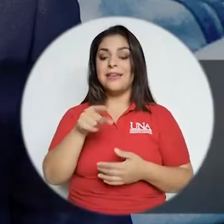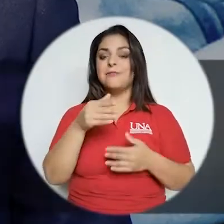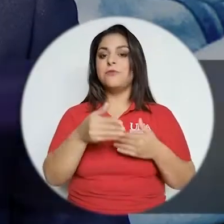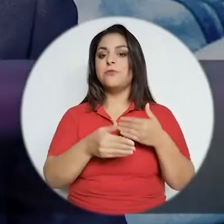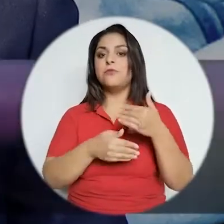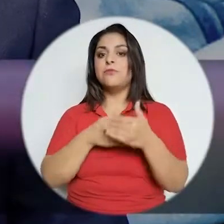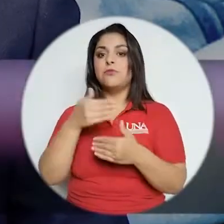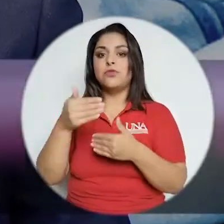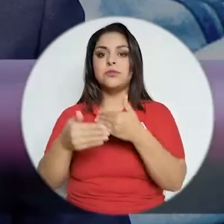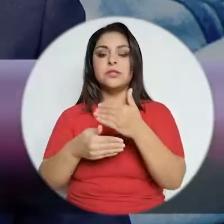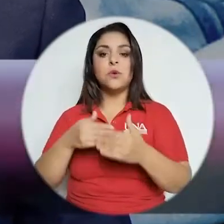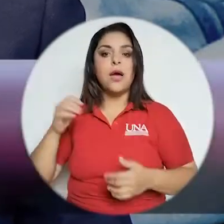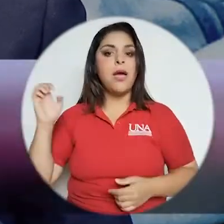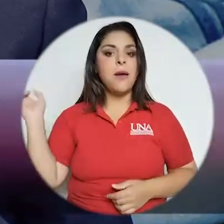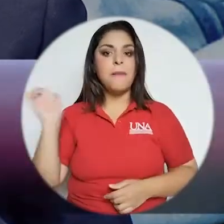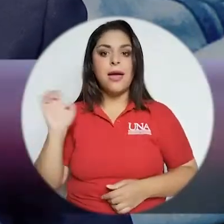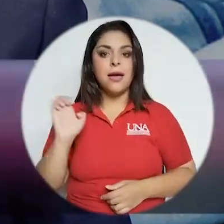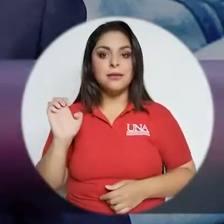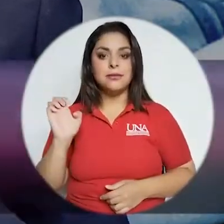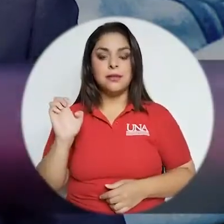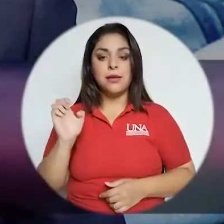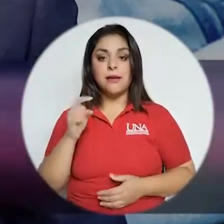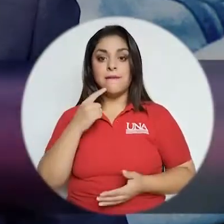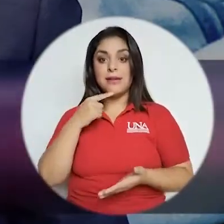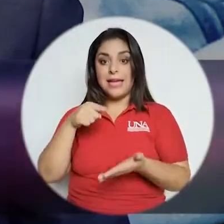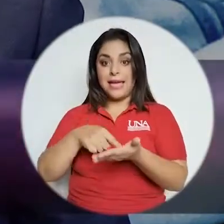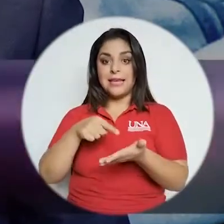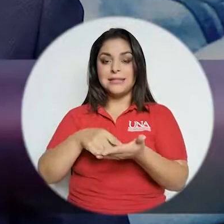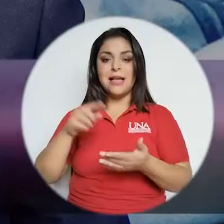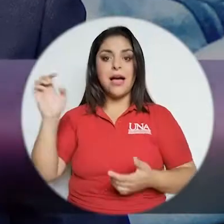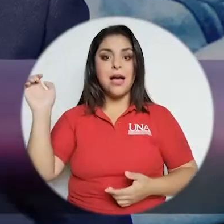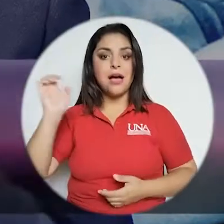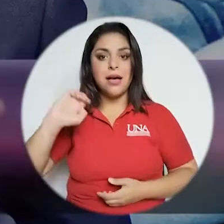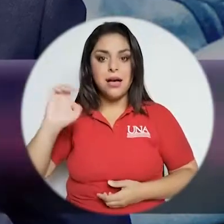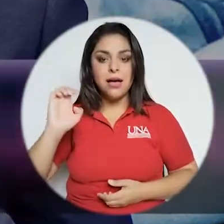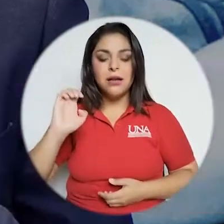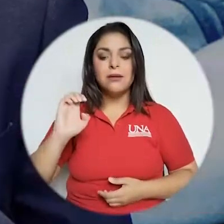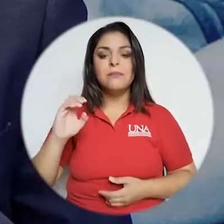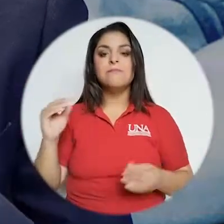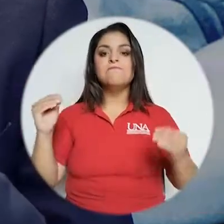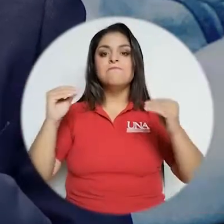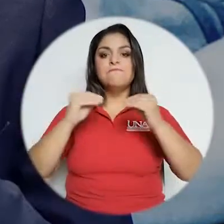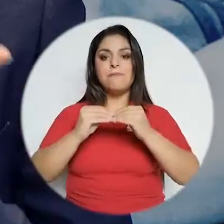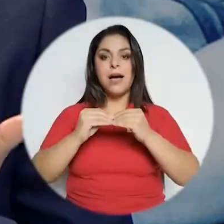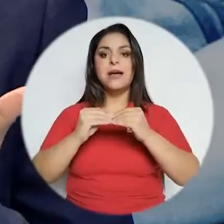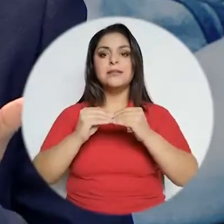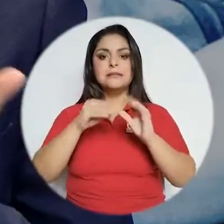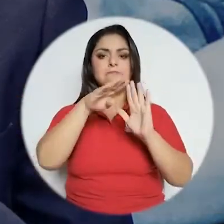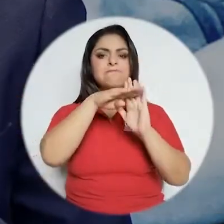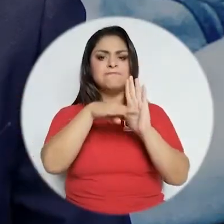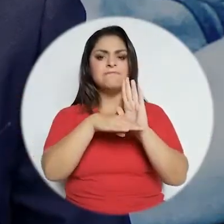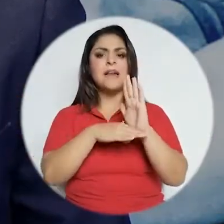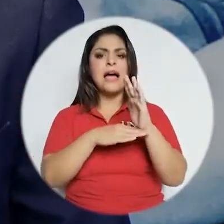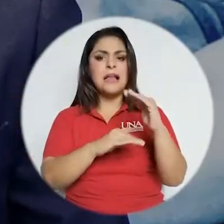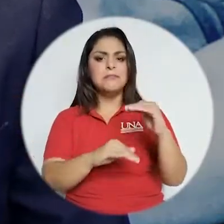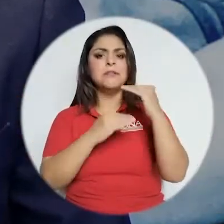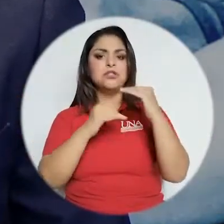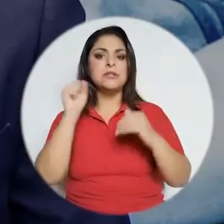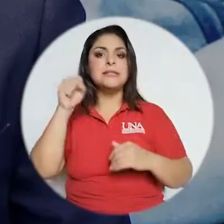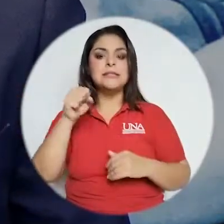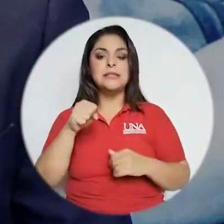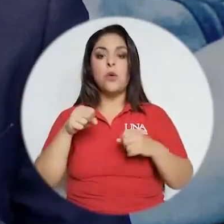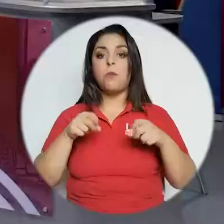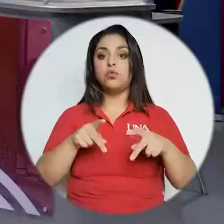reconocer que este fue un proceso de emergencia y en esa emergencia pues sobresalen una serie de